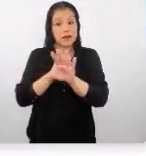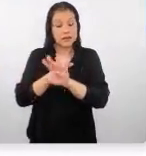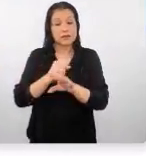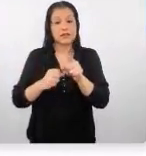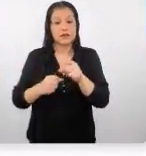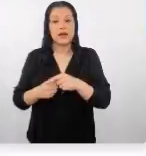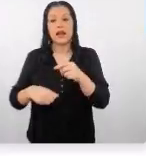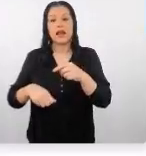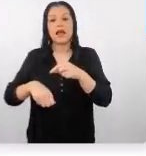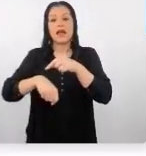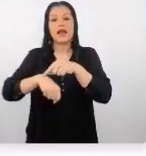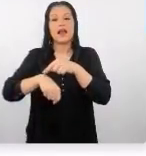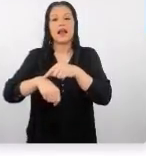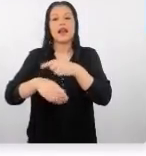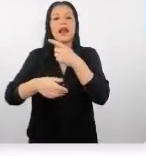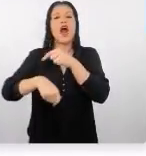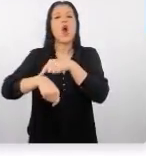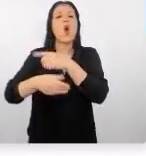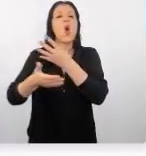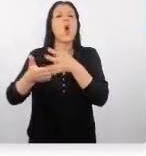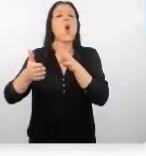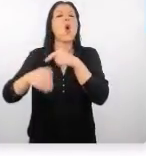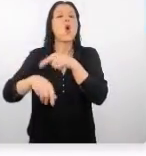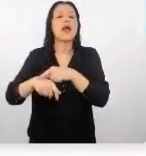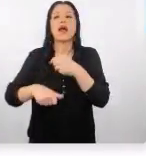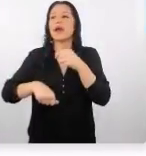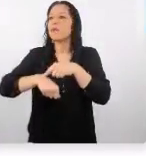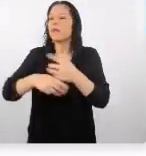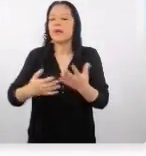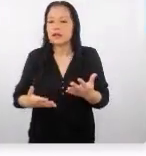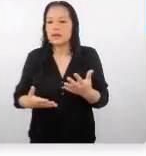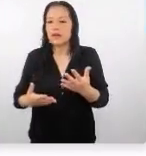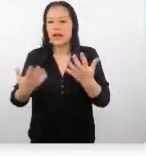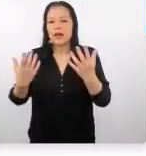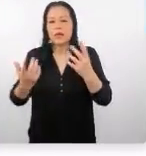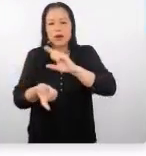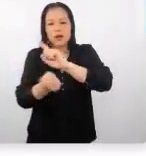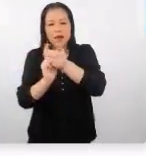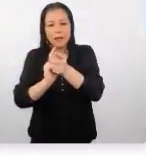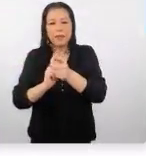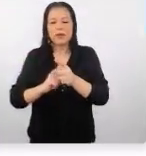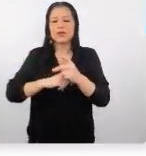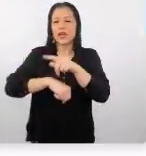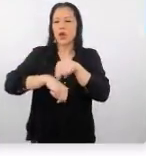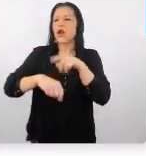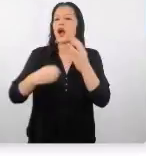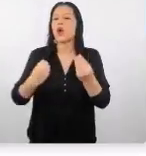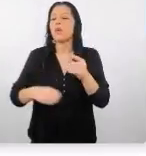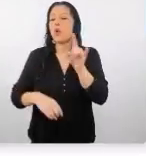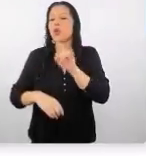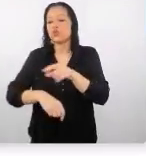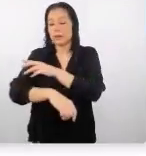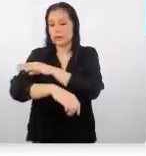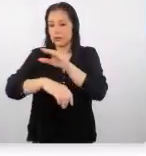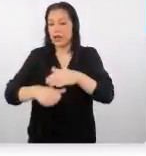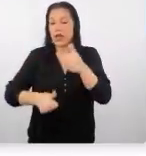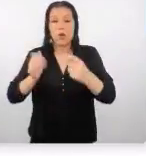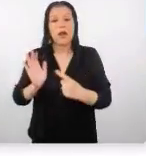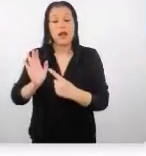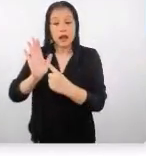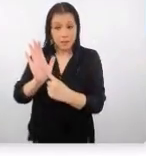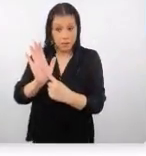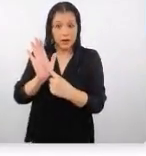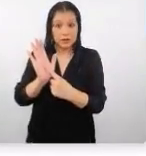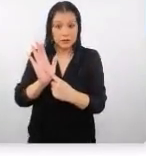el horario de allá. Voy a hacer un video en vivo, en qué momento lo hago, cuándo lo hago y a través de qué plataforma y qué cosas le muestro.